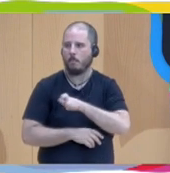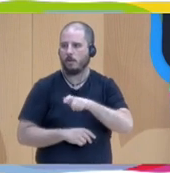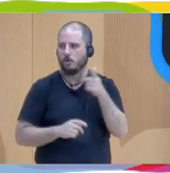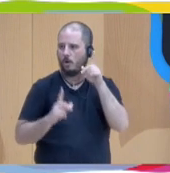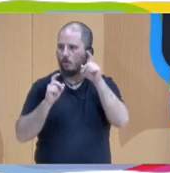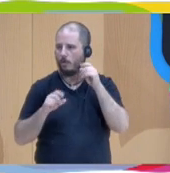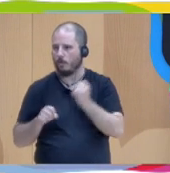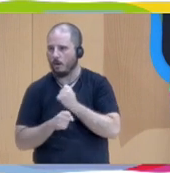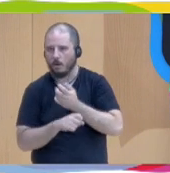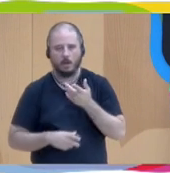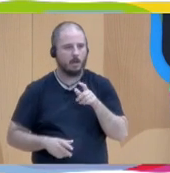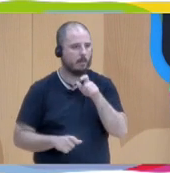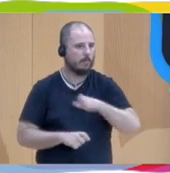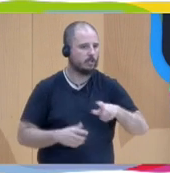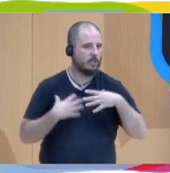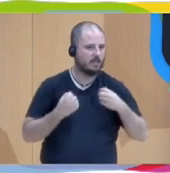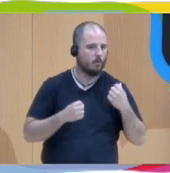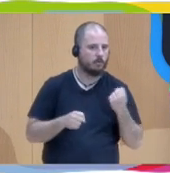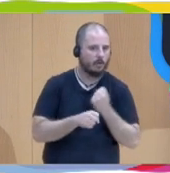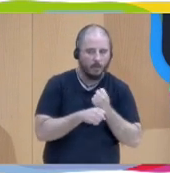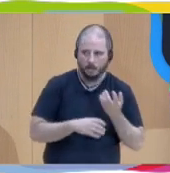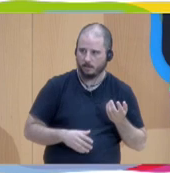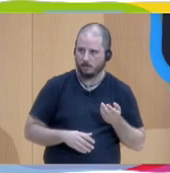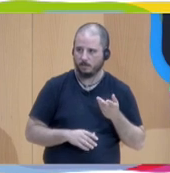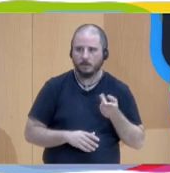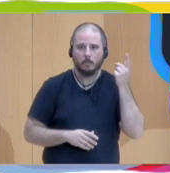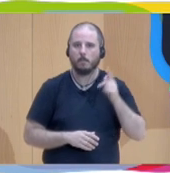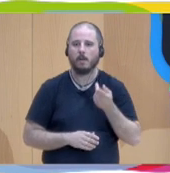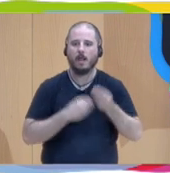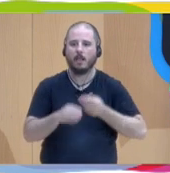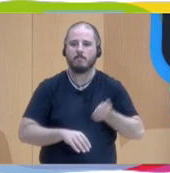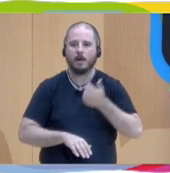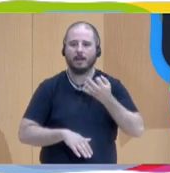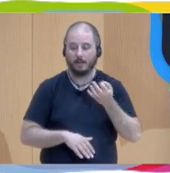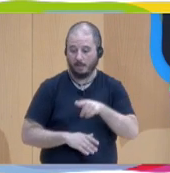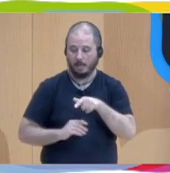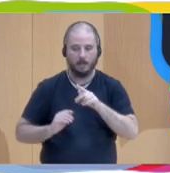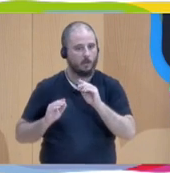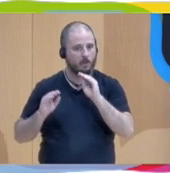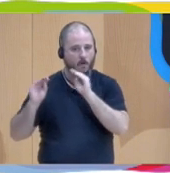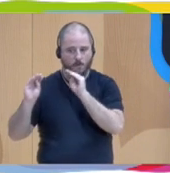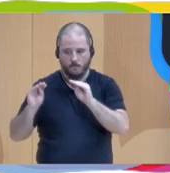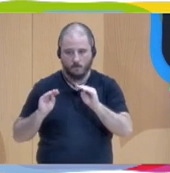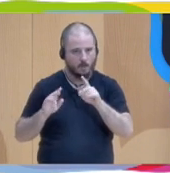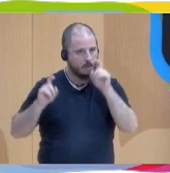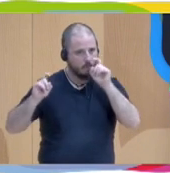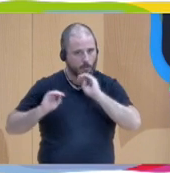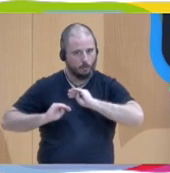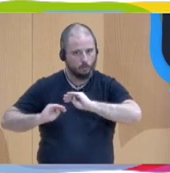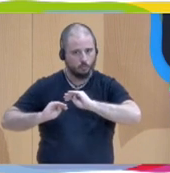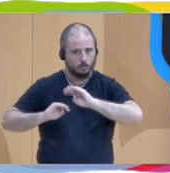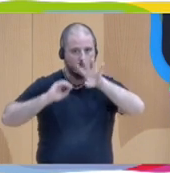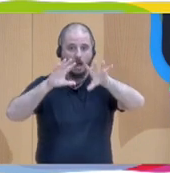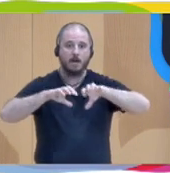es que durante la educación, durante la educación, la educación, nos aprendemos más sobre lo que los